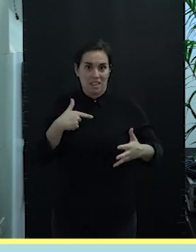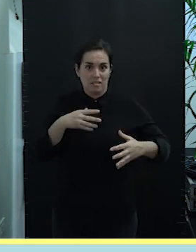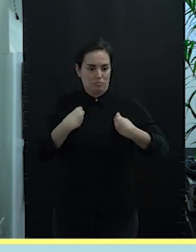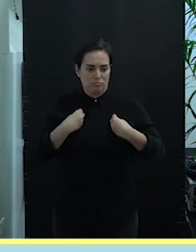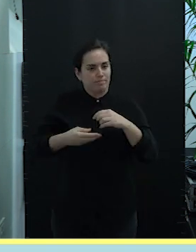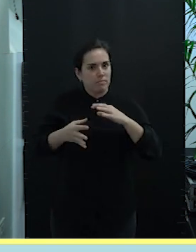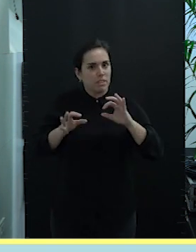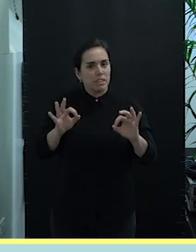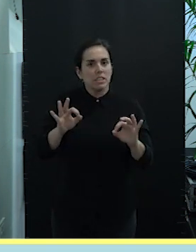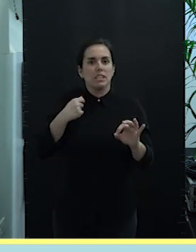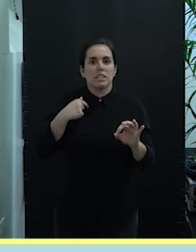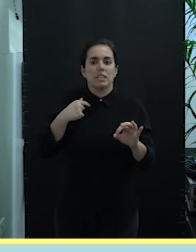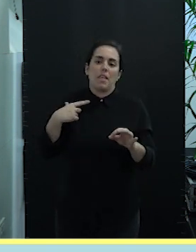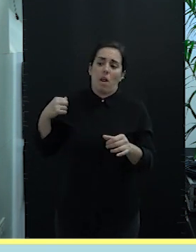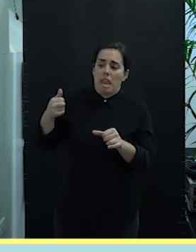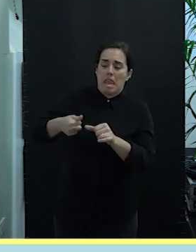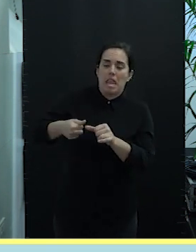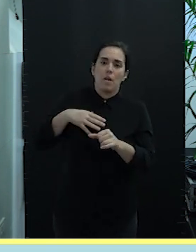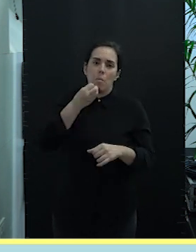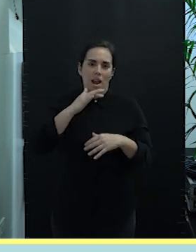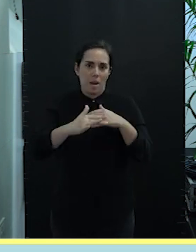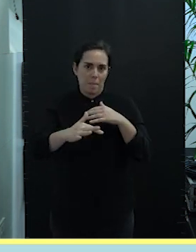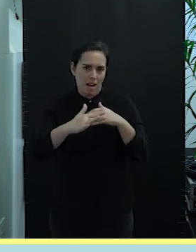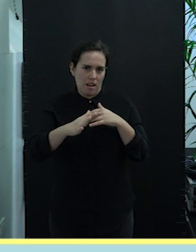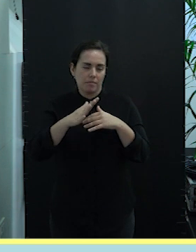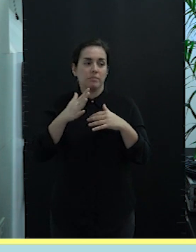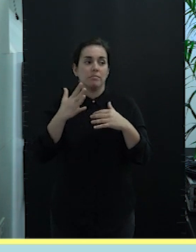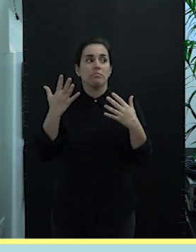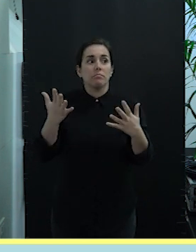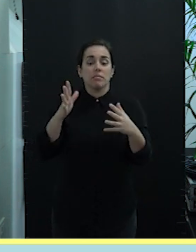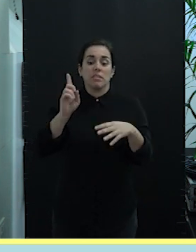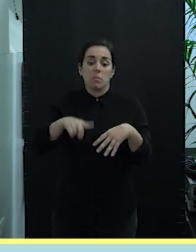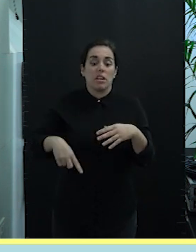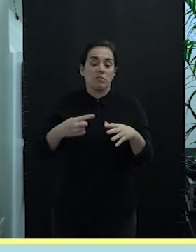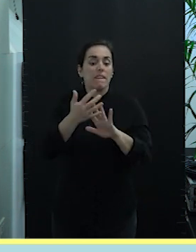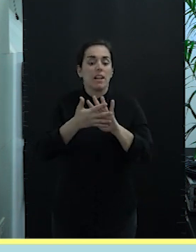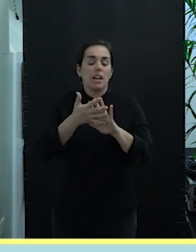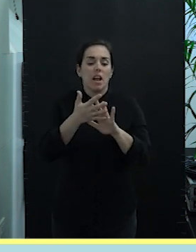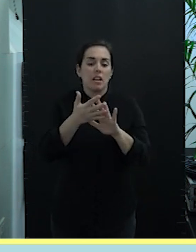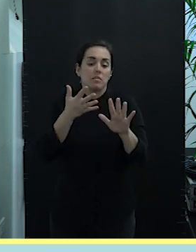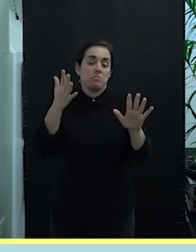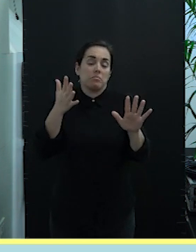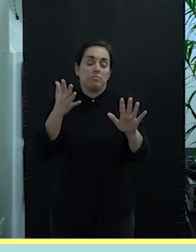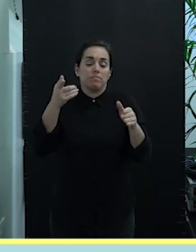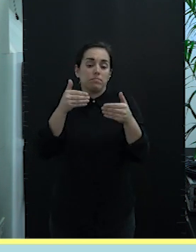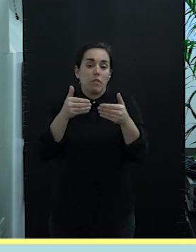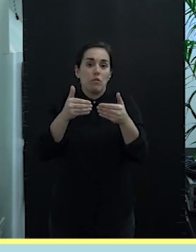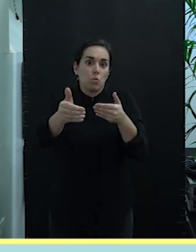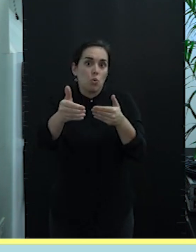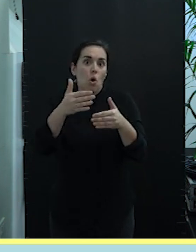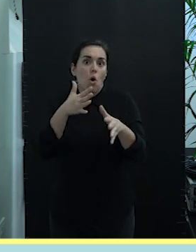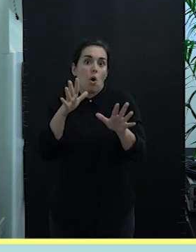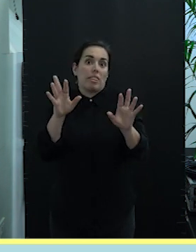de recorrido de Buenamar, que es al que hago alusión por el presente, y hacia dónde se debería o recomendamos que se dirija al club, ¿no?